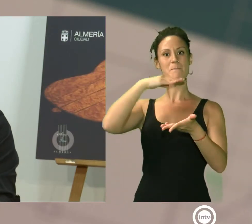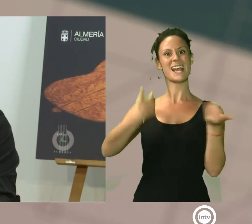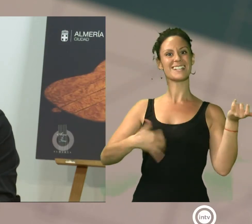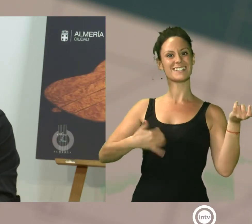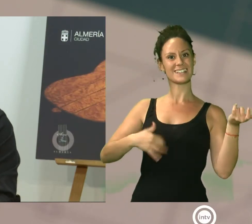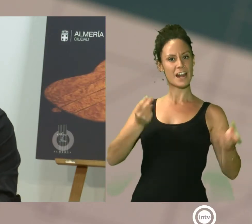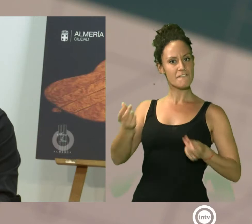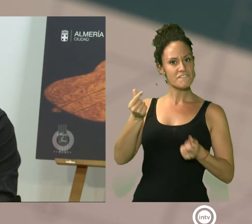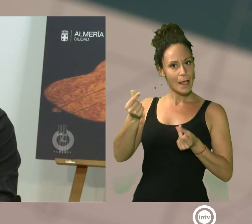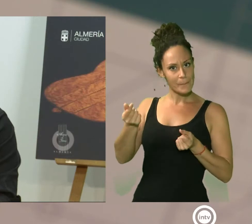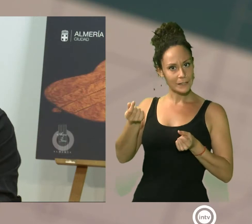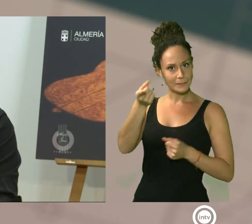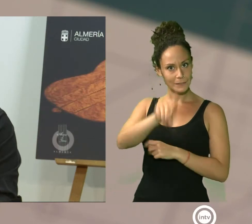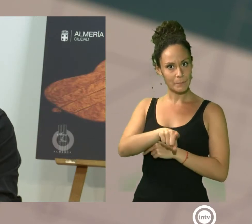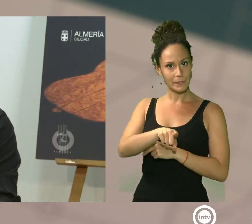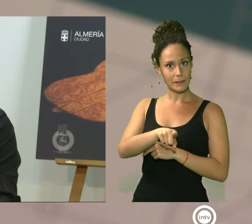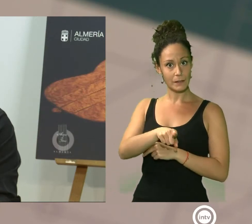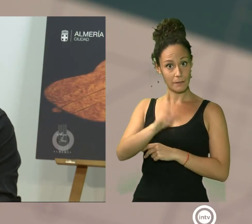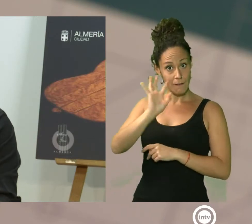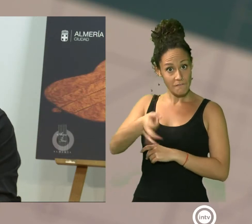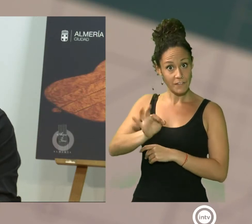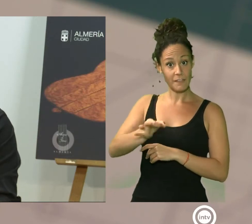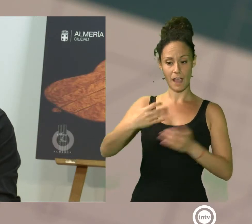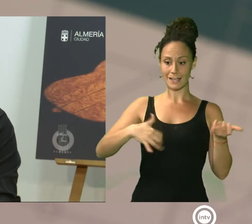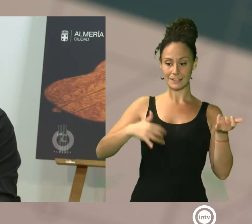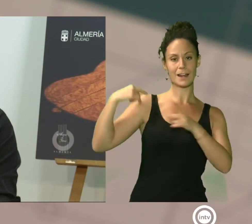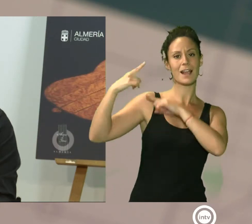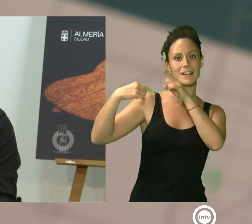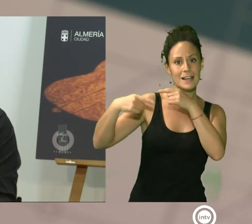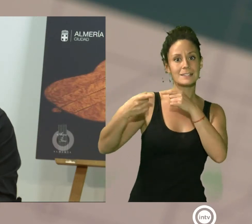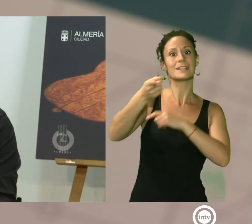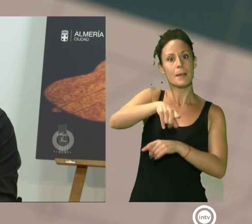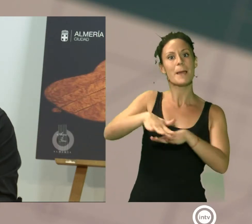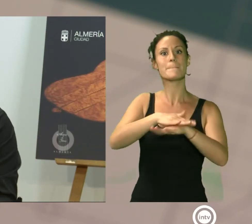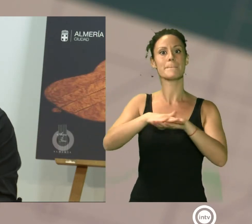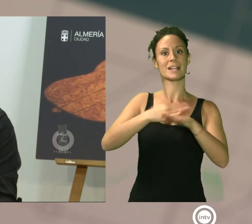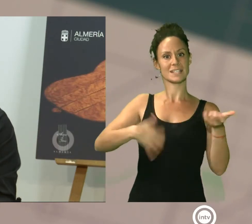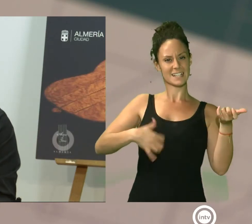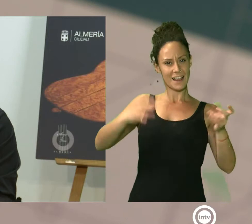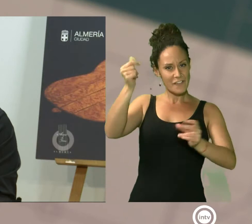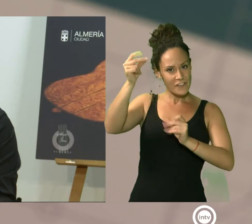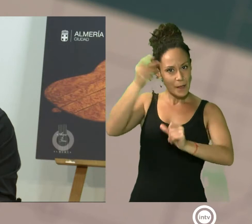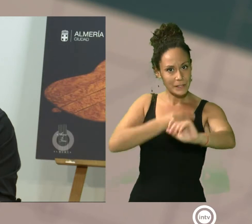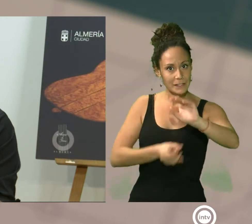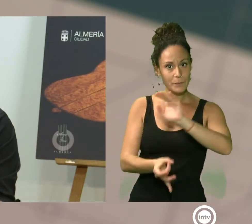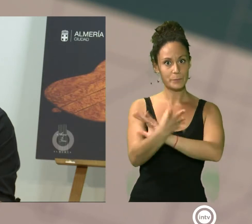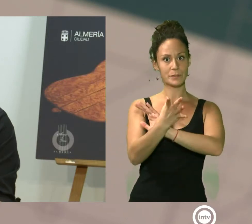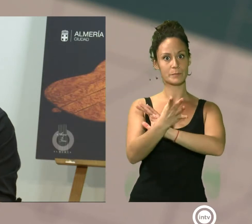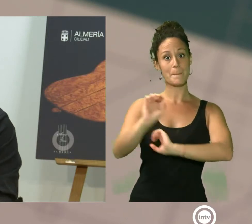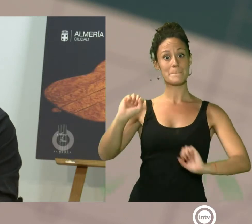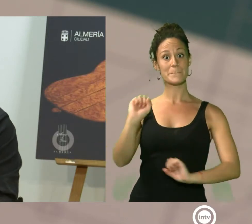también es cierto que Antonio de Torres hizo la guitarra clásica, hizo las bases de la guitarra flamenca también. Las primeras guitarras flamencas también